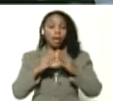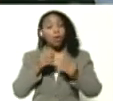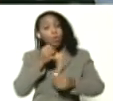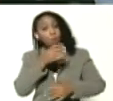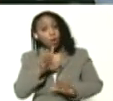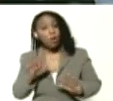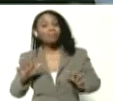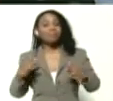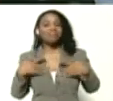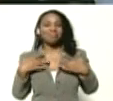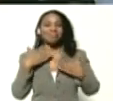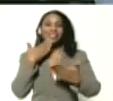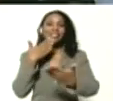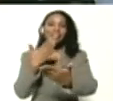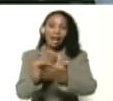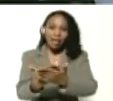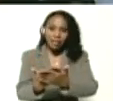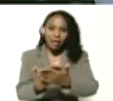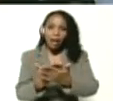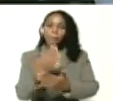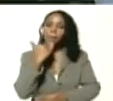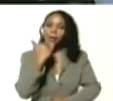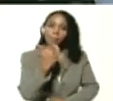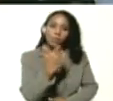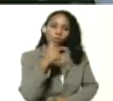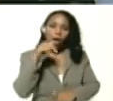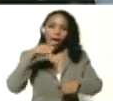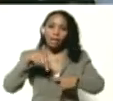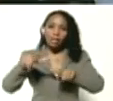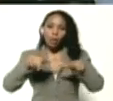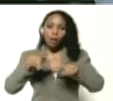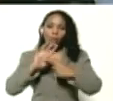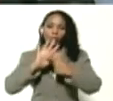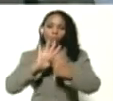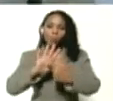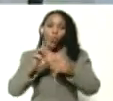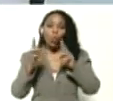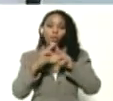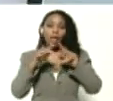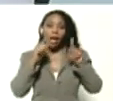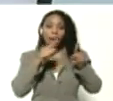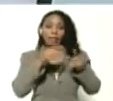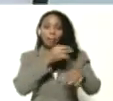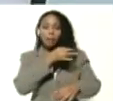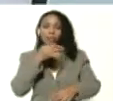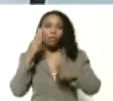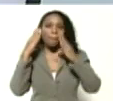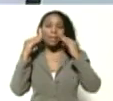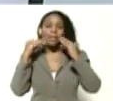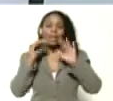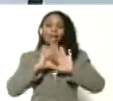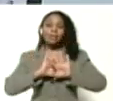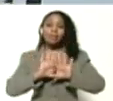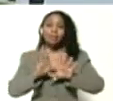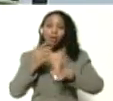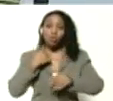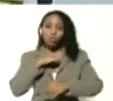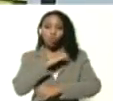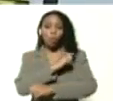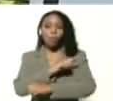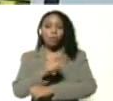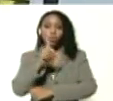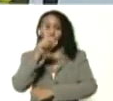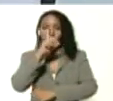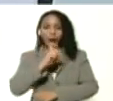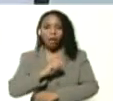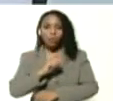contenta y le agradecemos que nos permitan este espacio para dar a conocer esta maravillosa experiencia que ya estamos ya cumpliendo un año